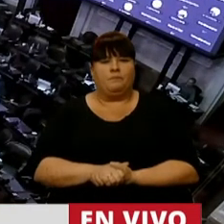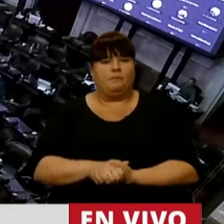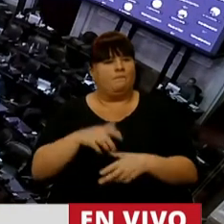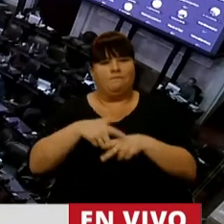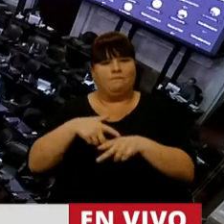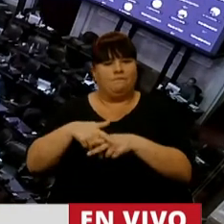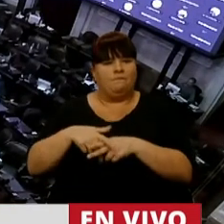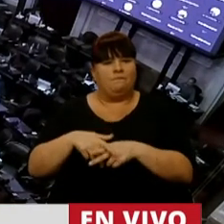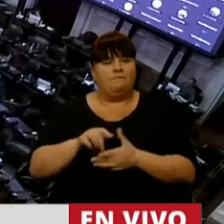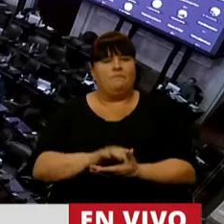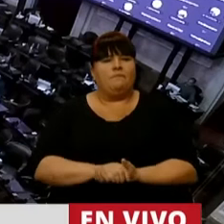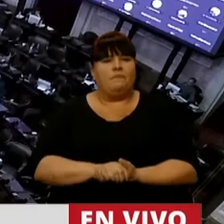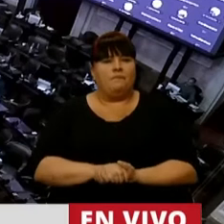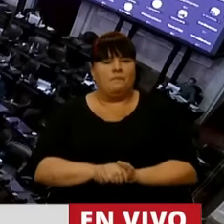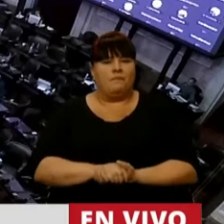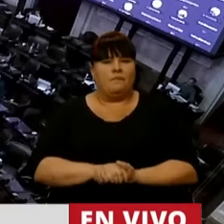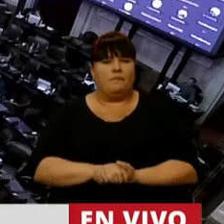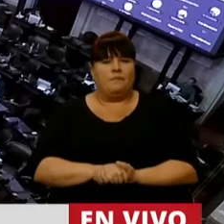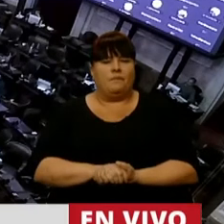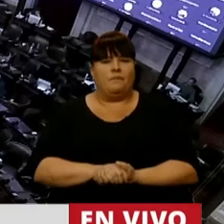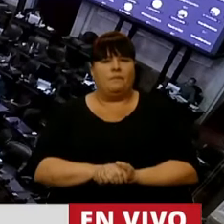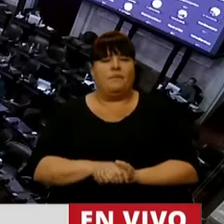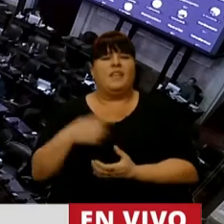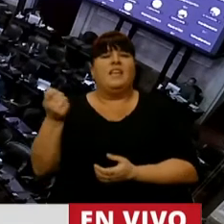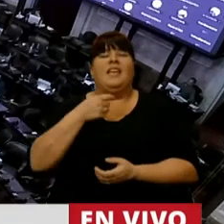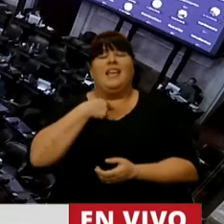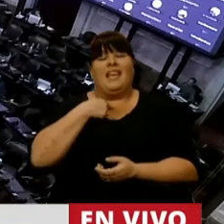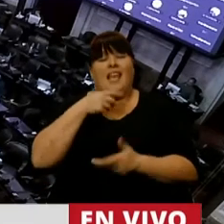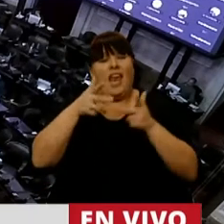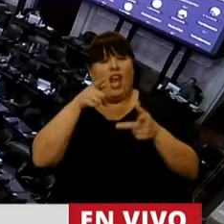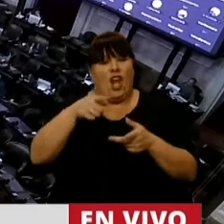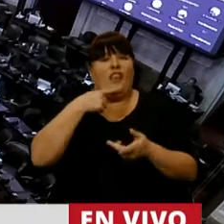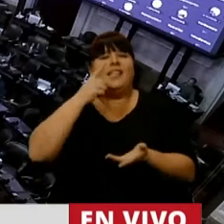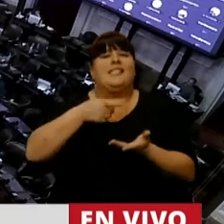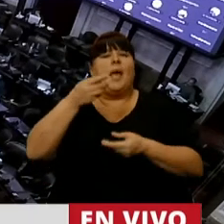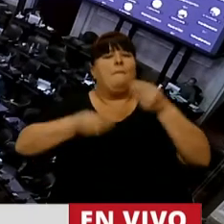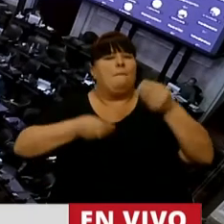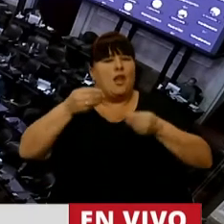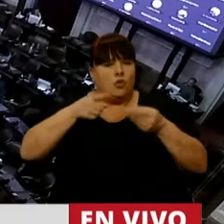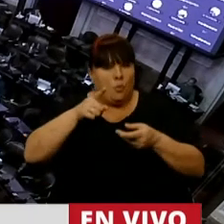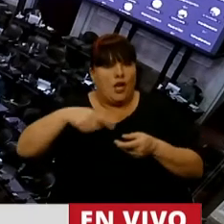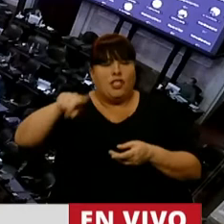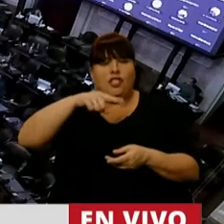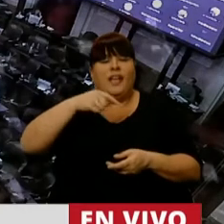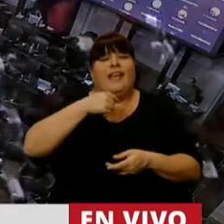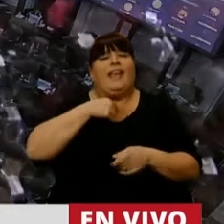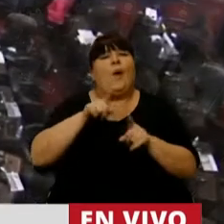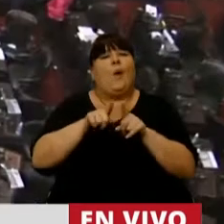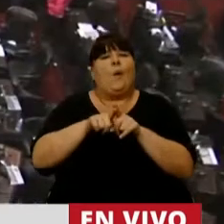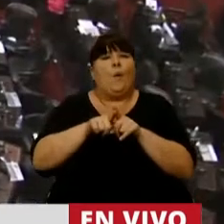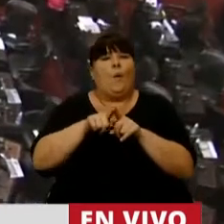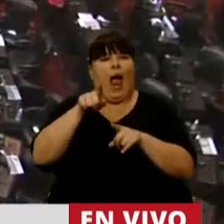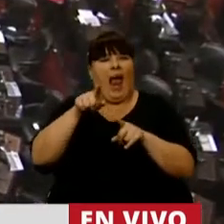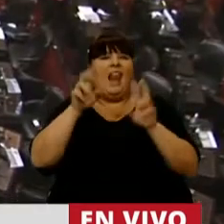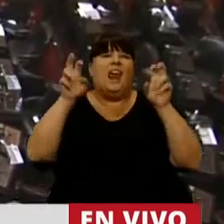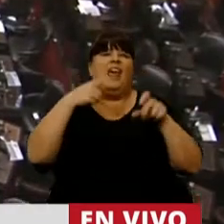diálogo este presupuesto. Si quieren poner en esos términos a este presupuesto, si quieren poner en esos